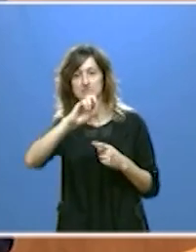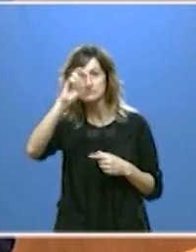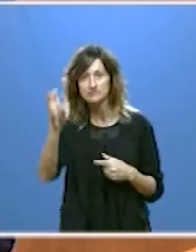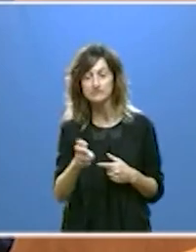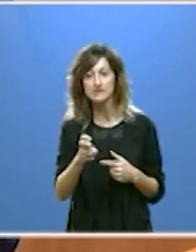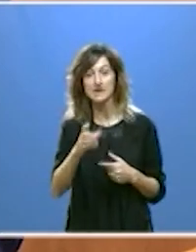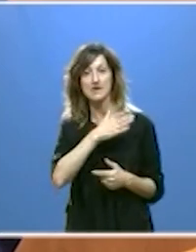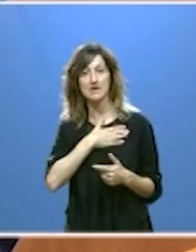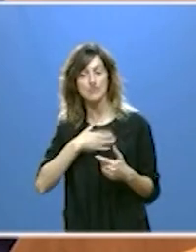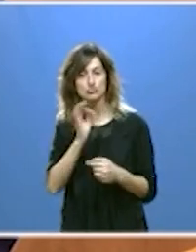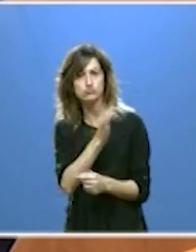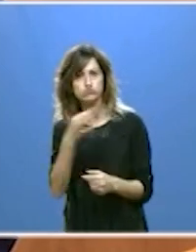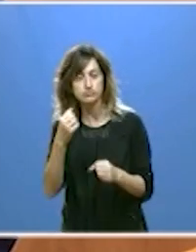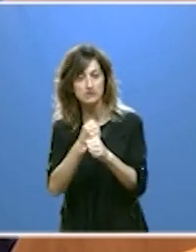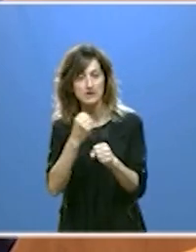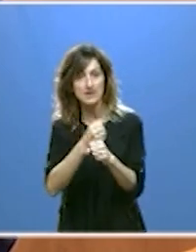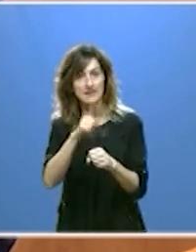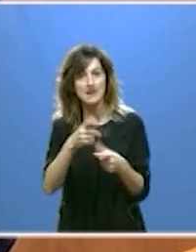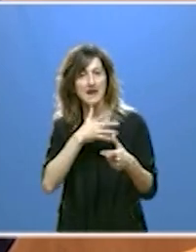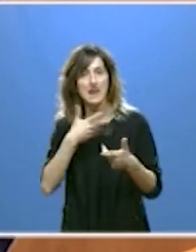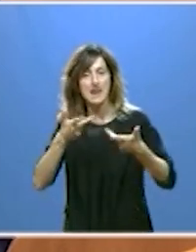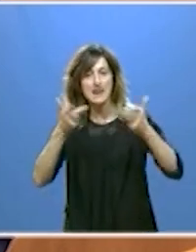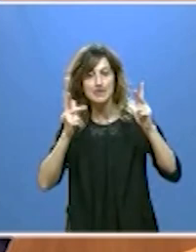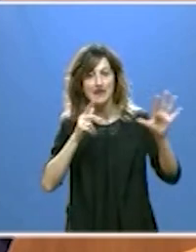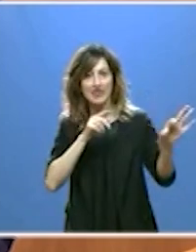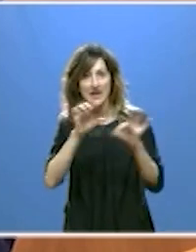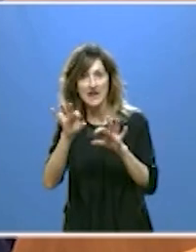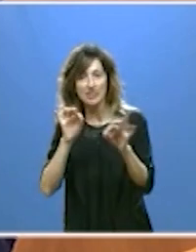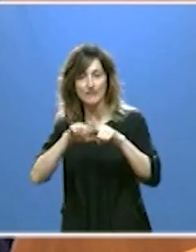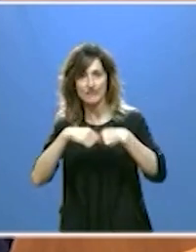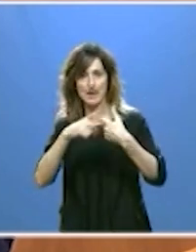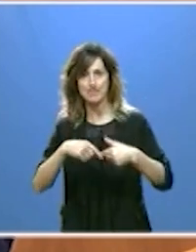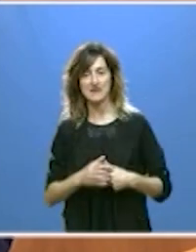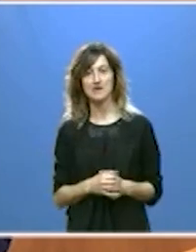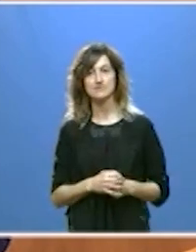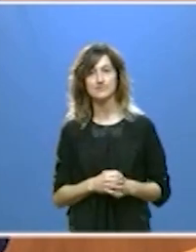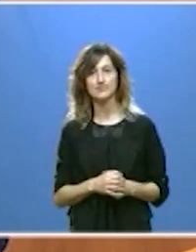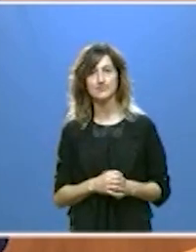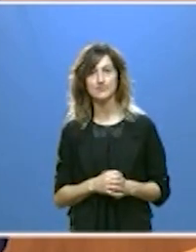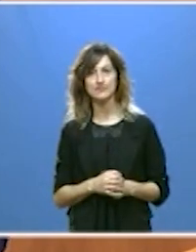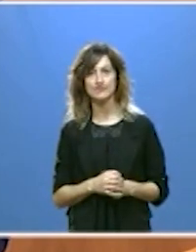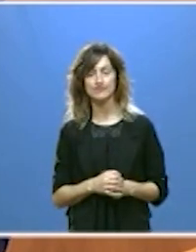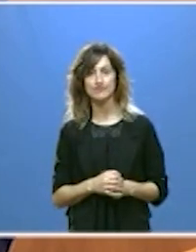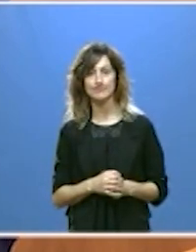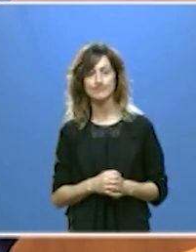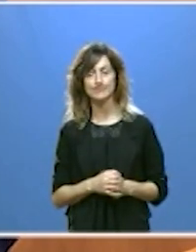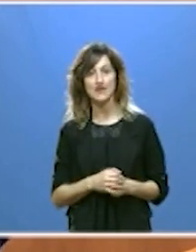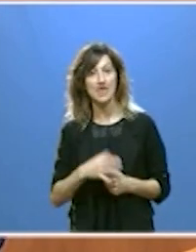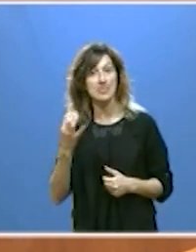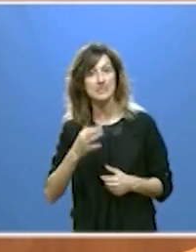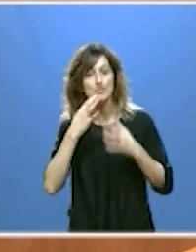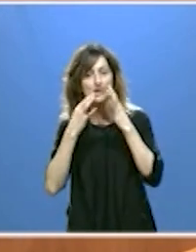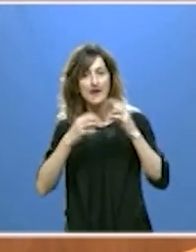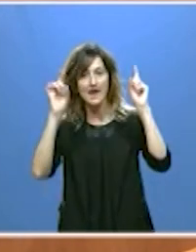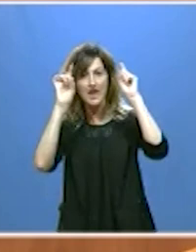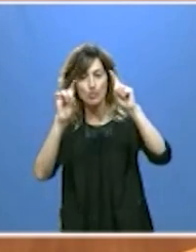por la excelencia y por la libertad de elección de las familias. Hay que creer desde luego en una